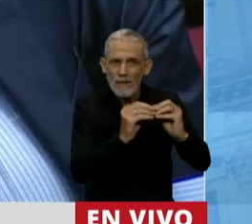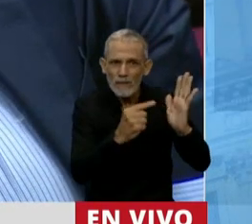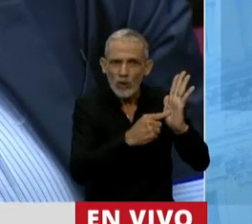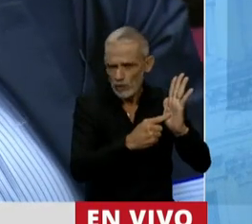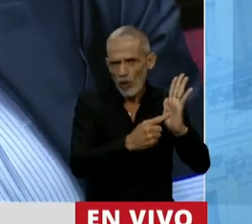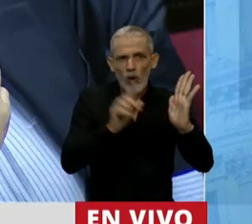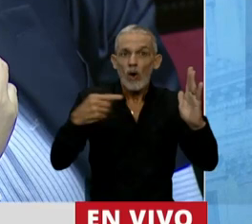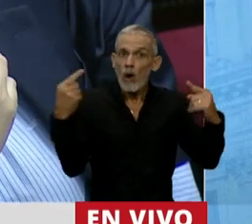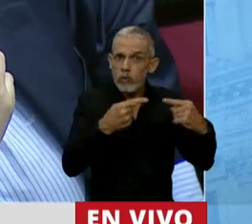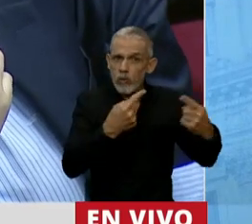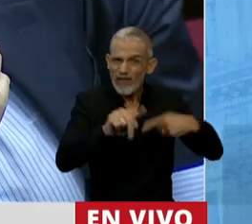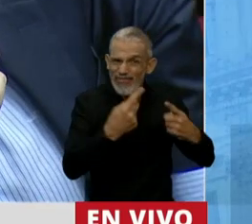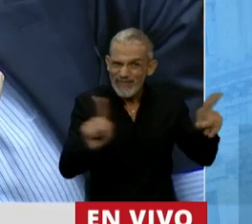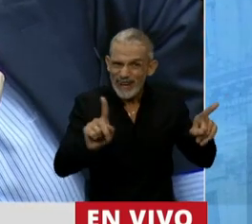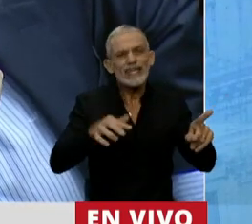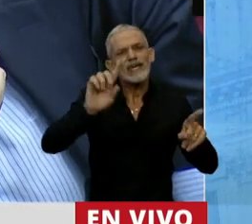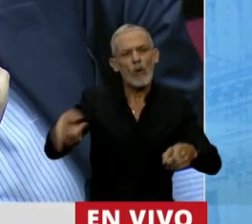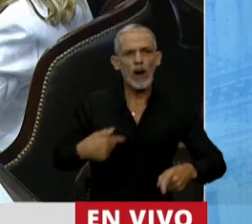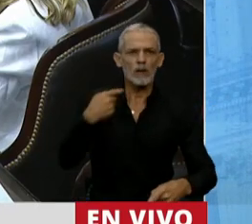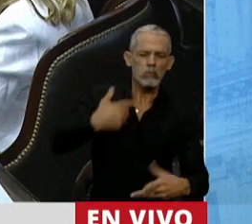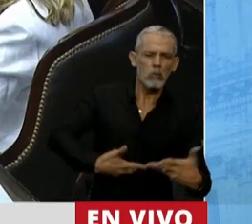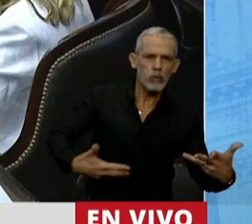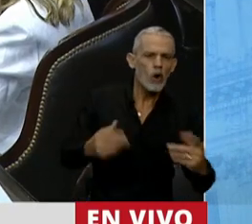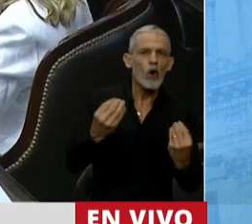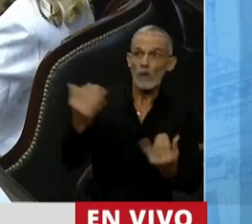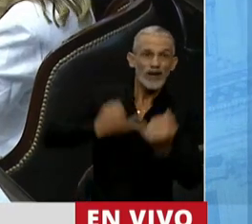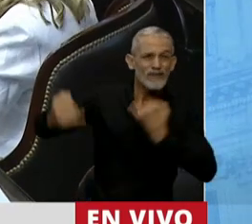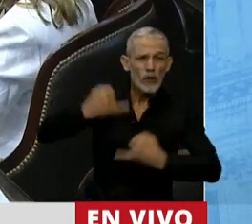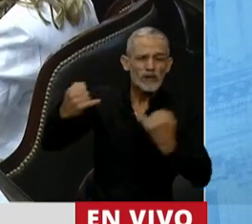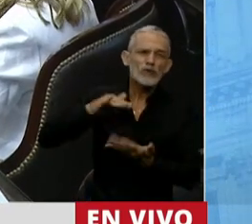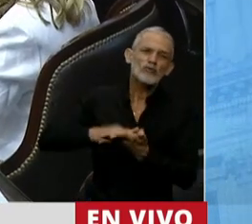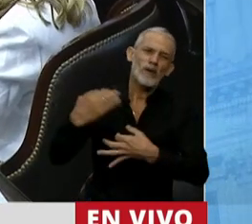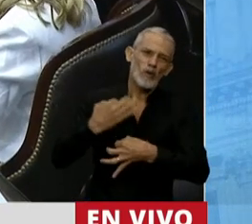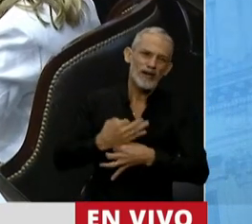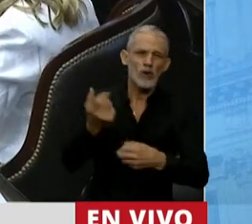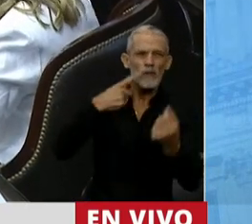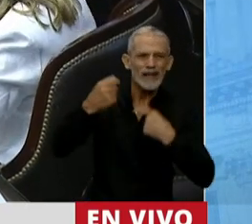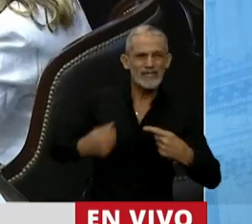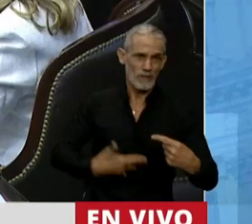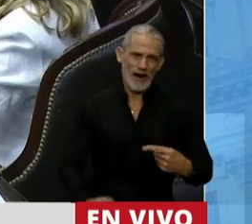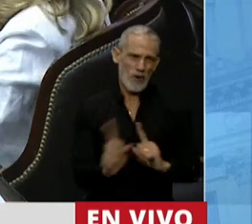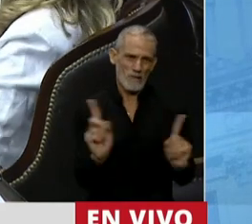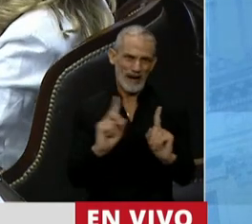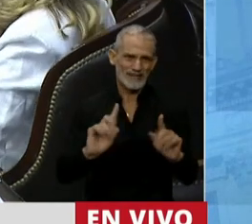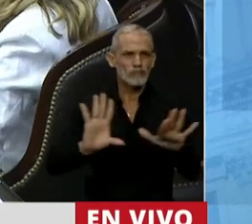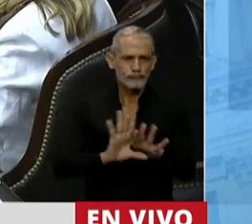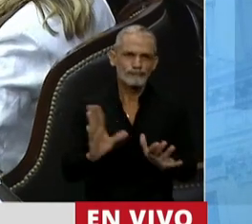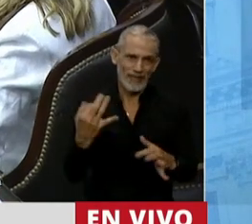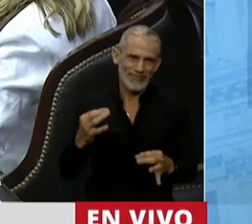y a prevenir los embarazos no intencionales mediante el acceso a la información y a métodos anticonceptivos eficaces.